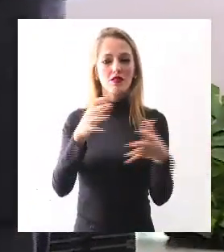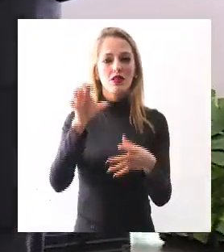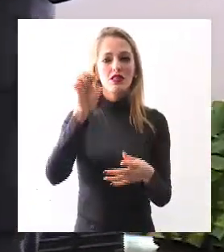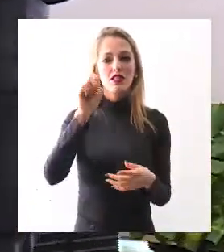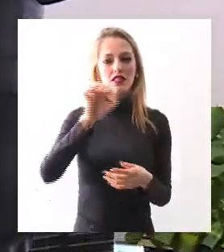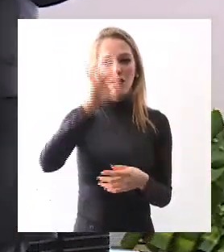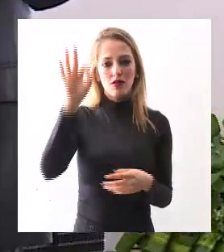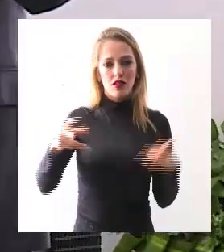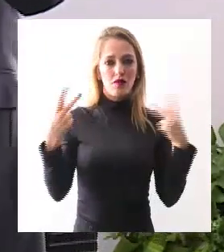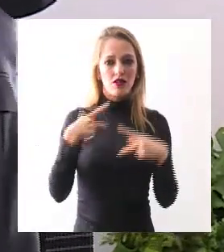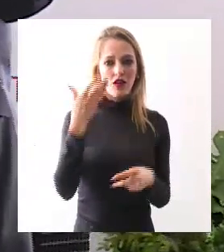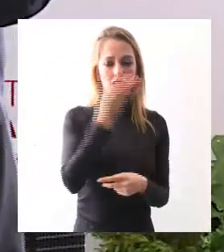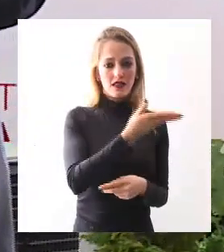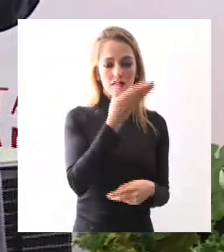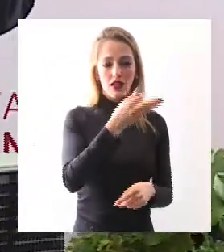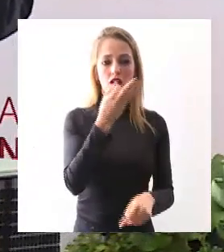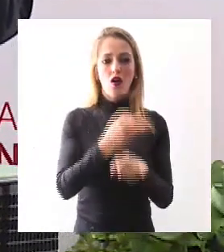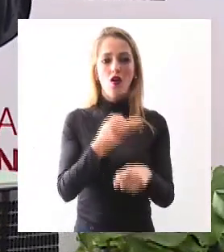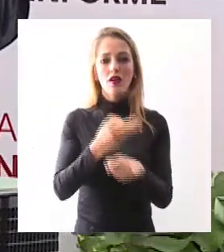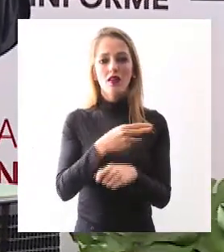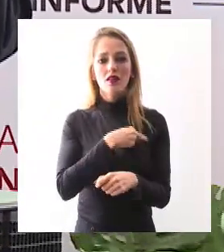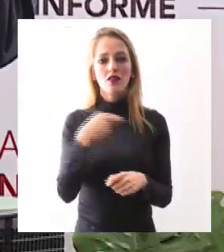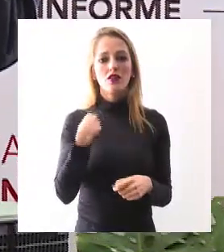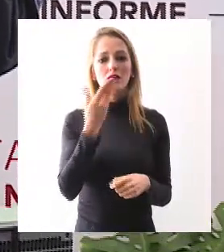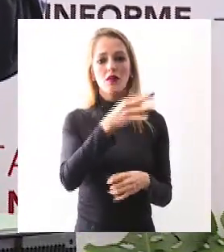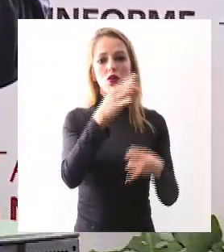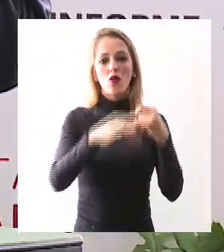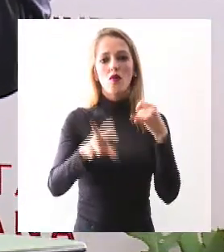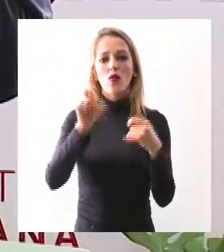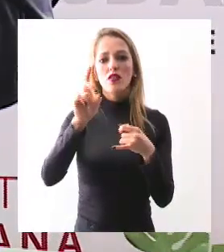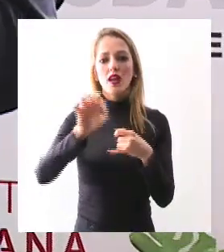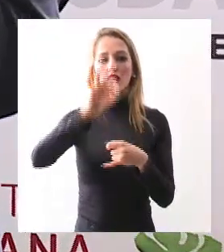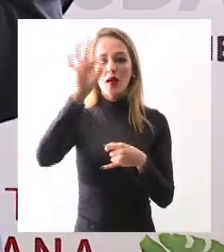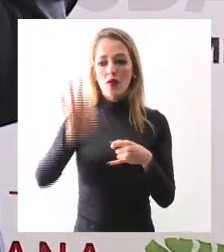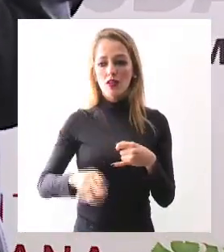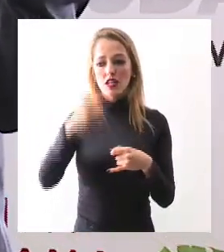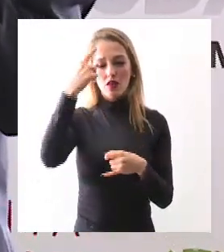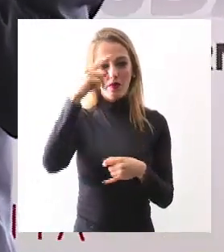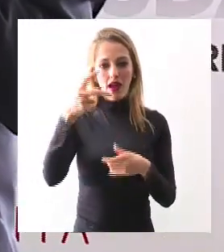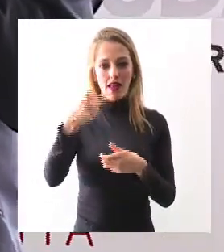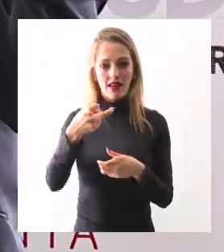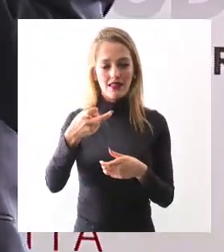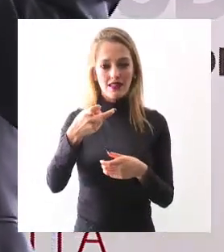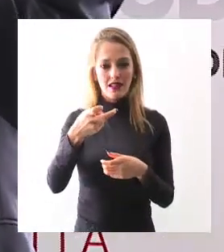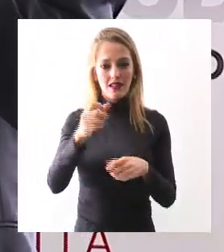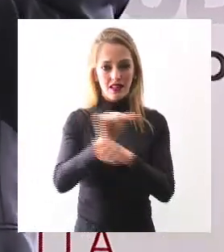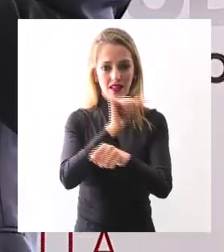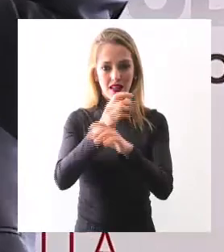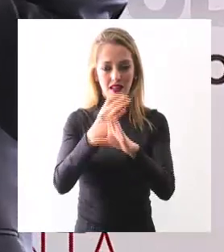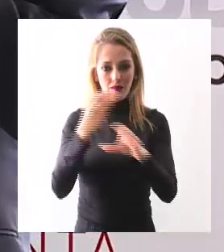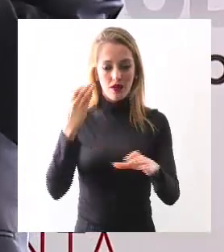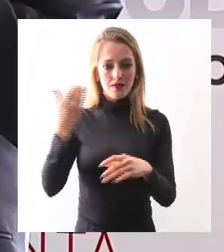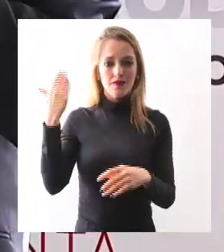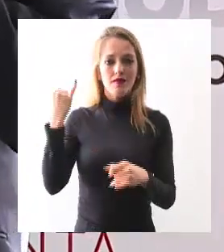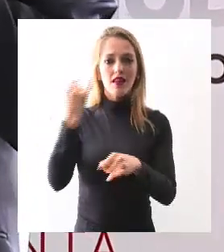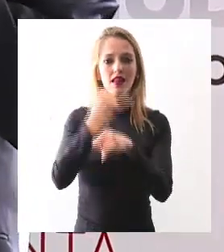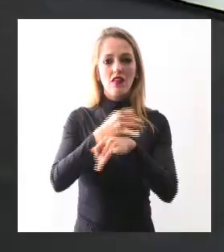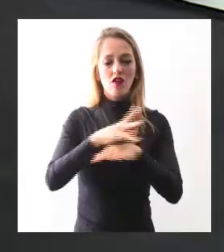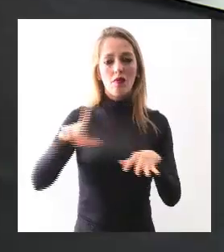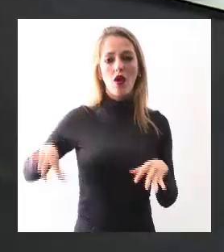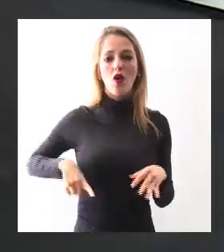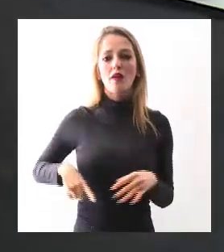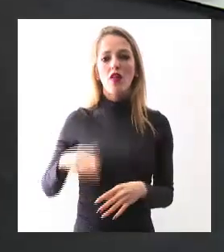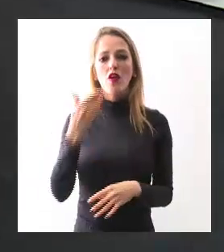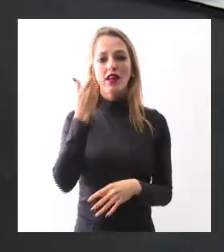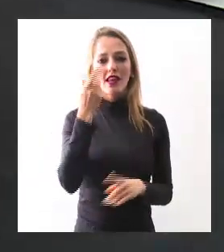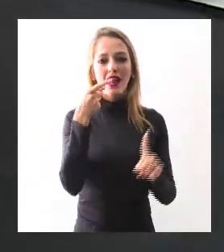licitadas y en este momento estamos en el último 30% de licitar el 100% de las rutas. En el informe pasado, el gobernador estableció un reto,